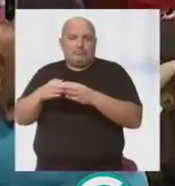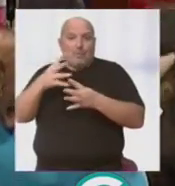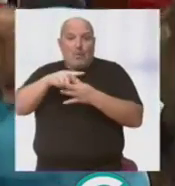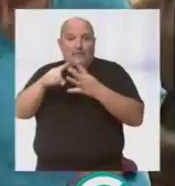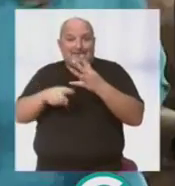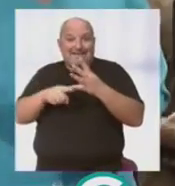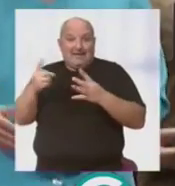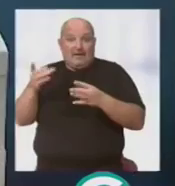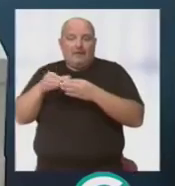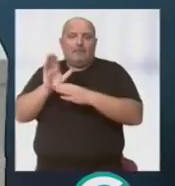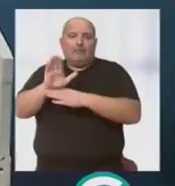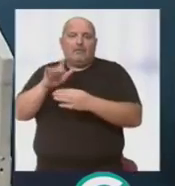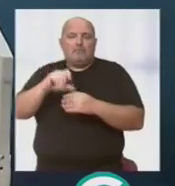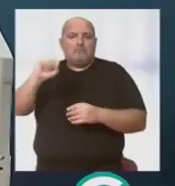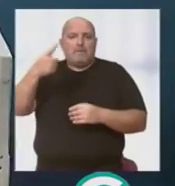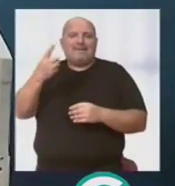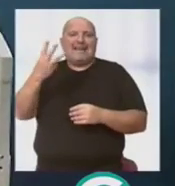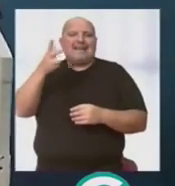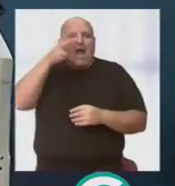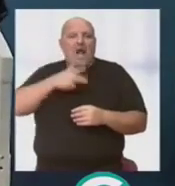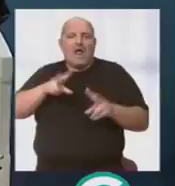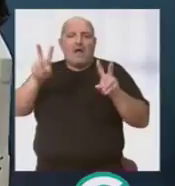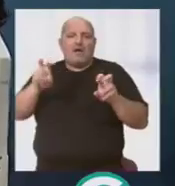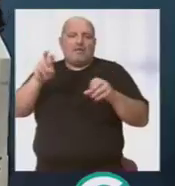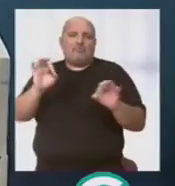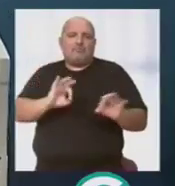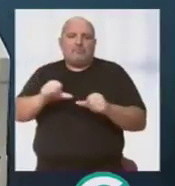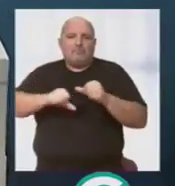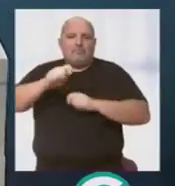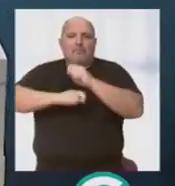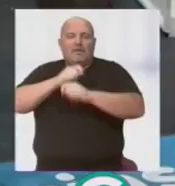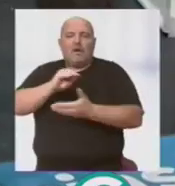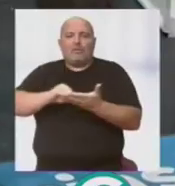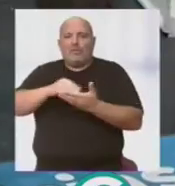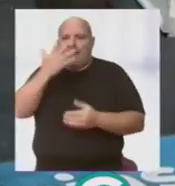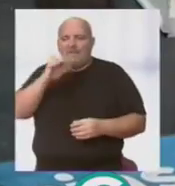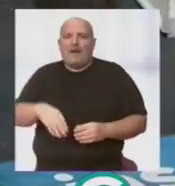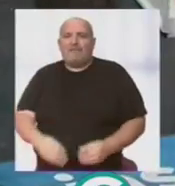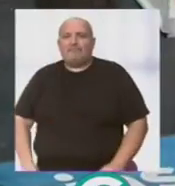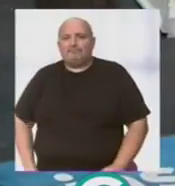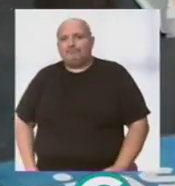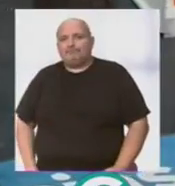Grupo de Guasa. Será la primera de las tres galas previstas por parte de la Asociación de Autores del Carnaval.